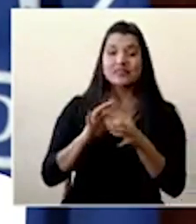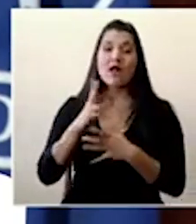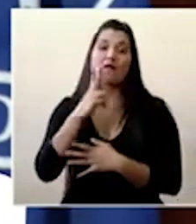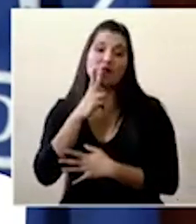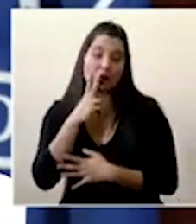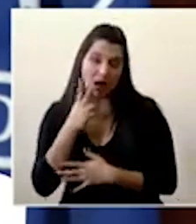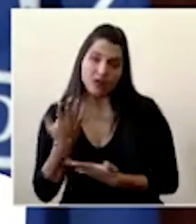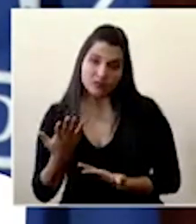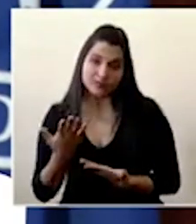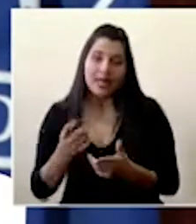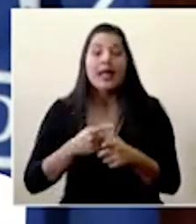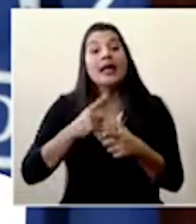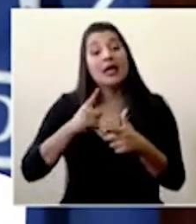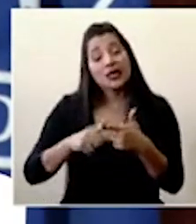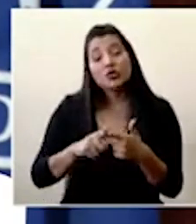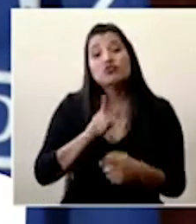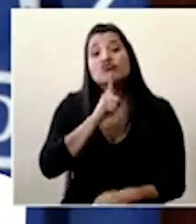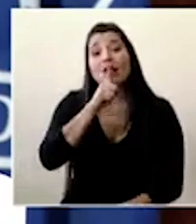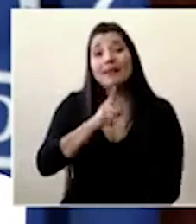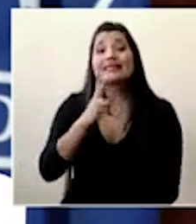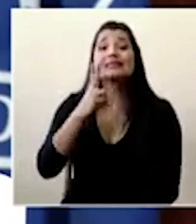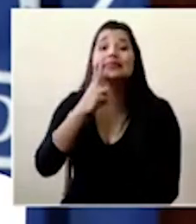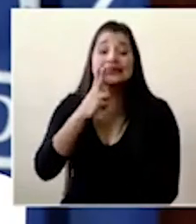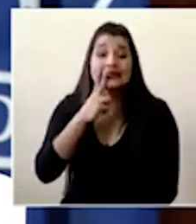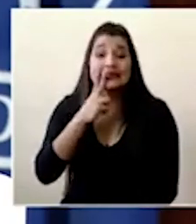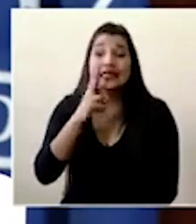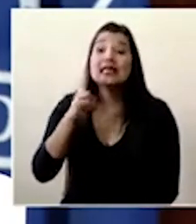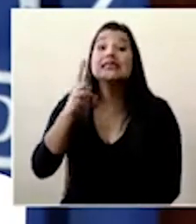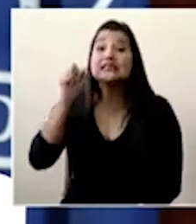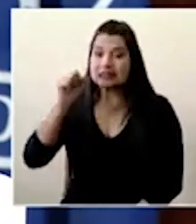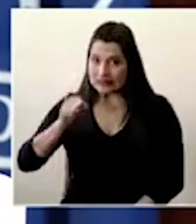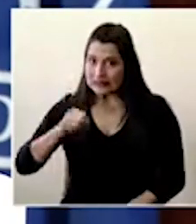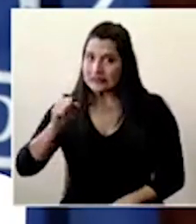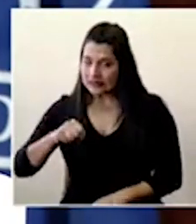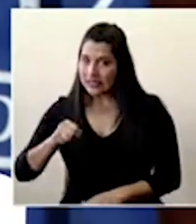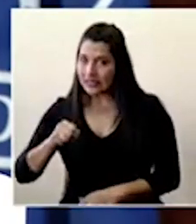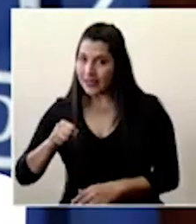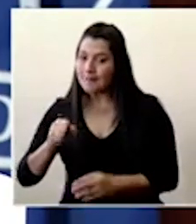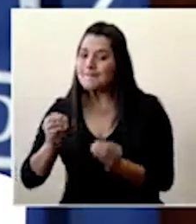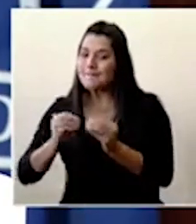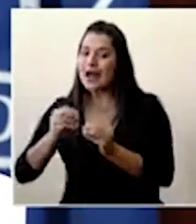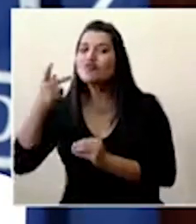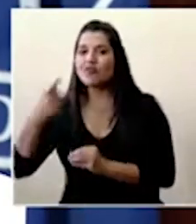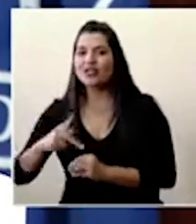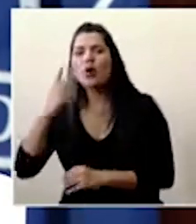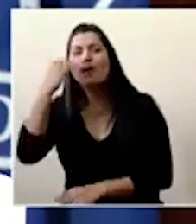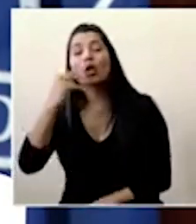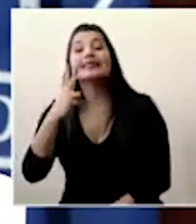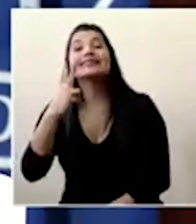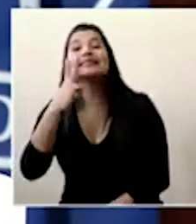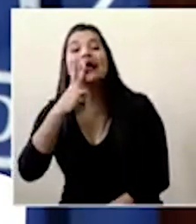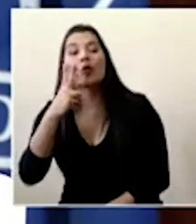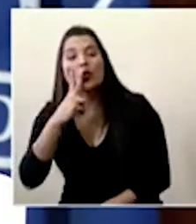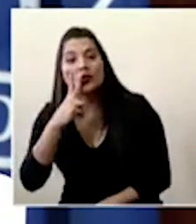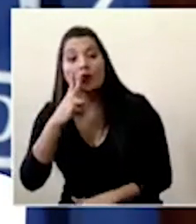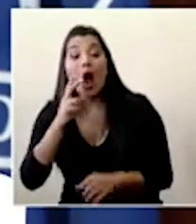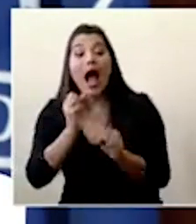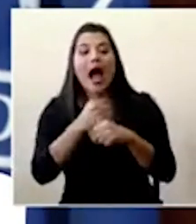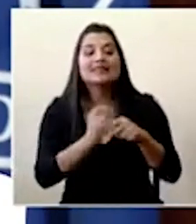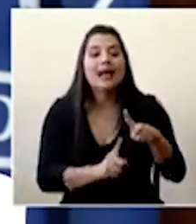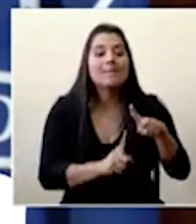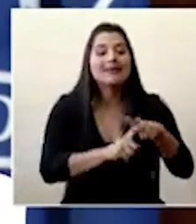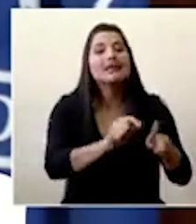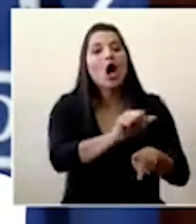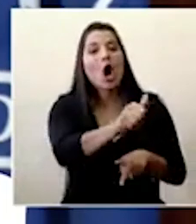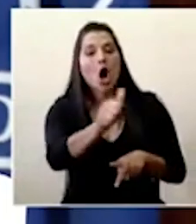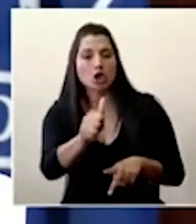en realidad, el tabaquismo, sí, como propulsor de los factores de riesgo, ya conlleva justamente un factor de riesgo y